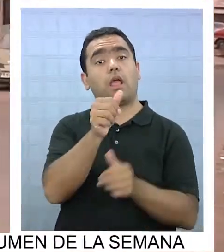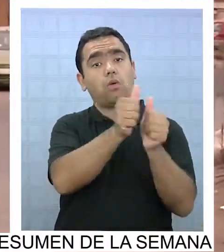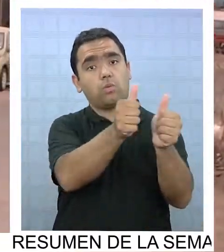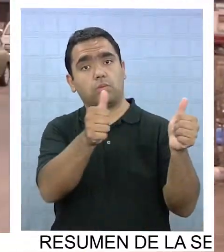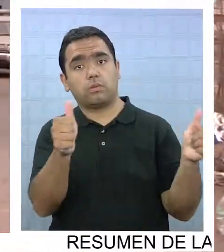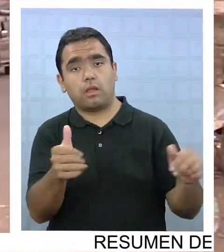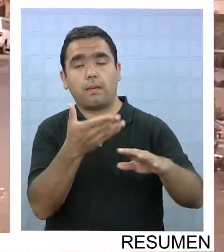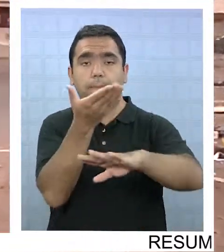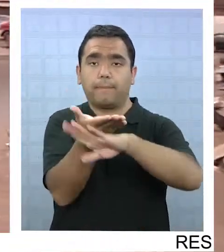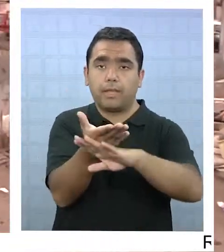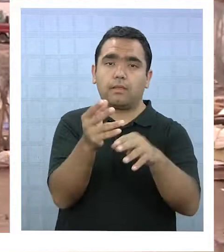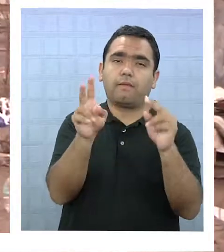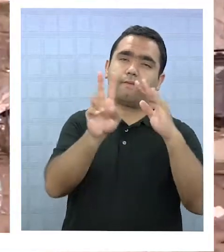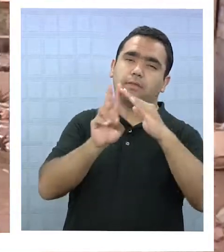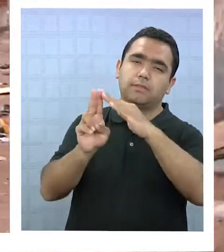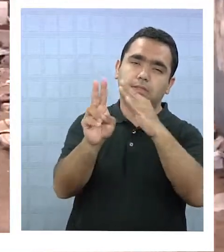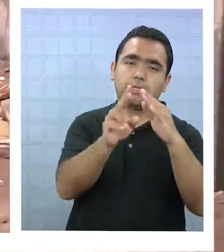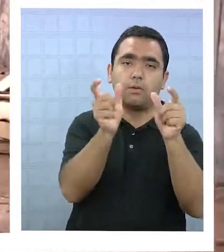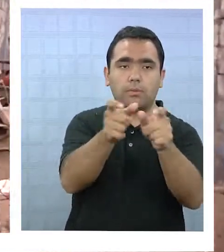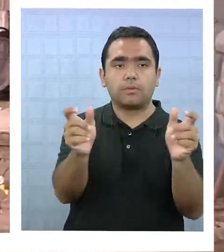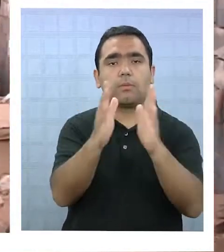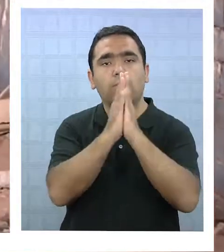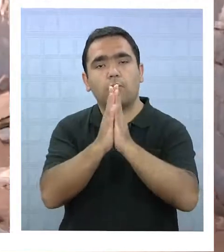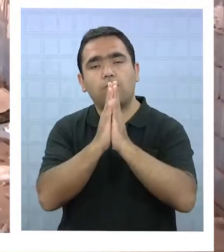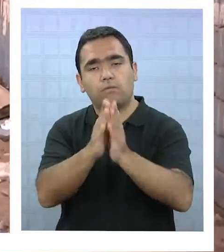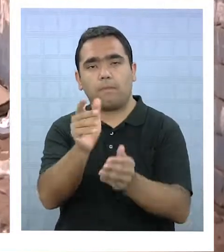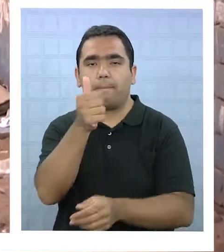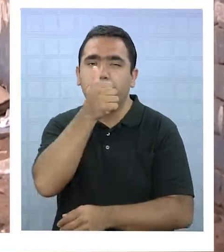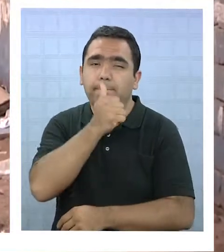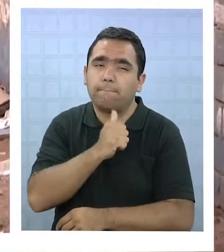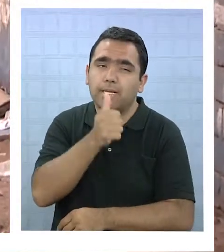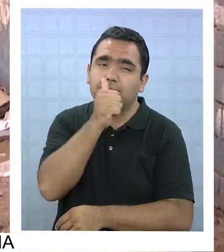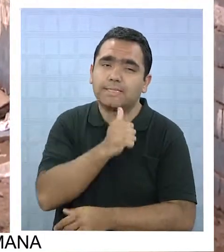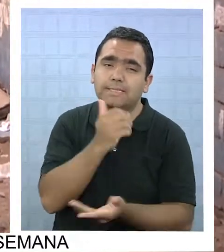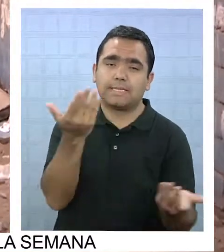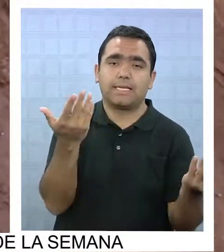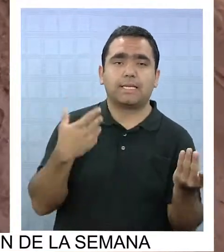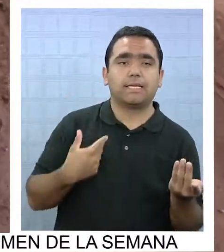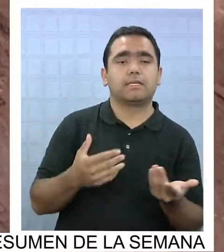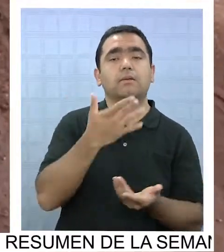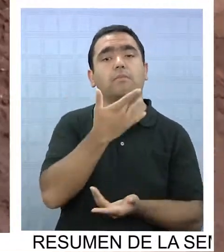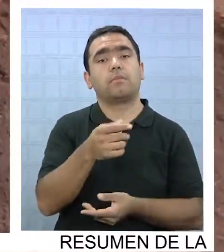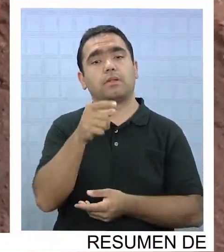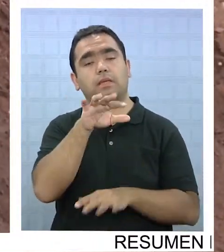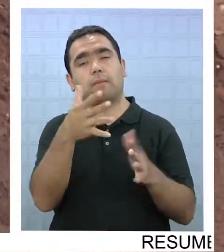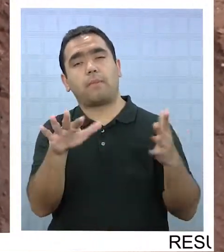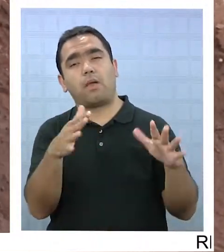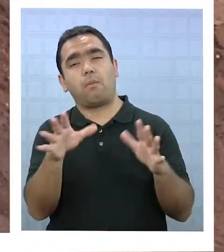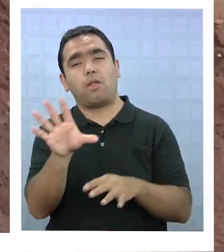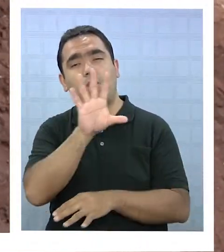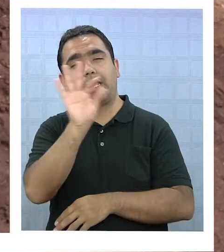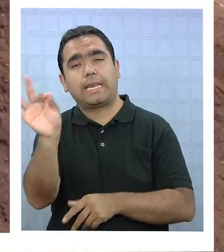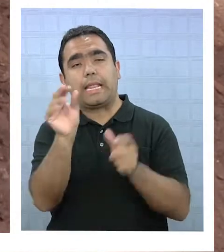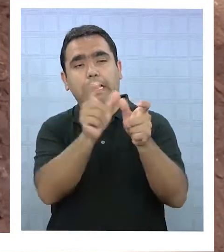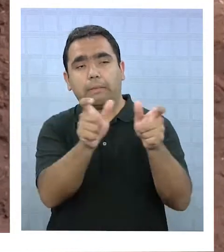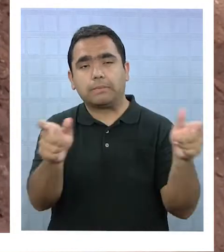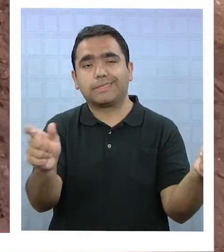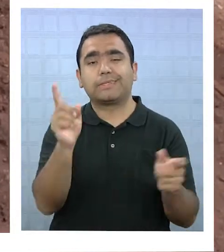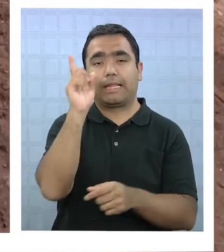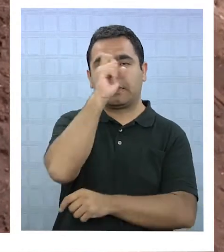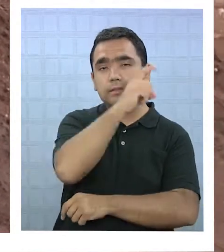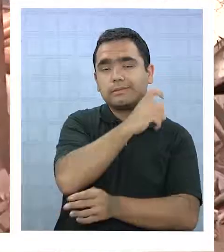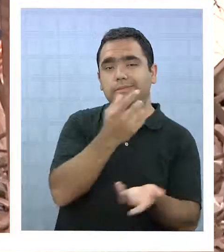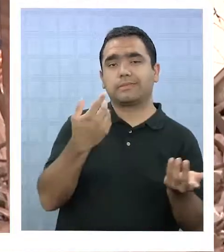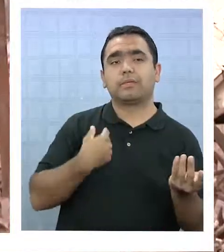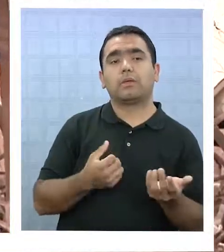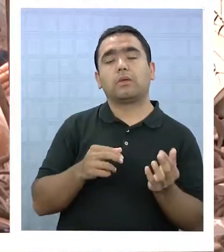esto, las autoridades solicitan a los vecinos paciencia ante las personas en situación de calle, las que regionalmente son alrededor de 500,